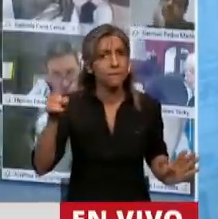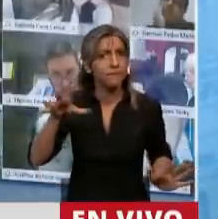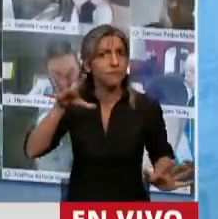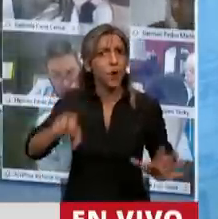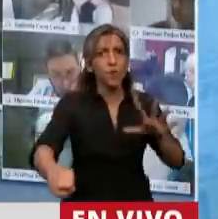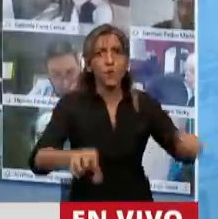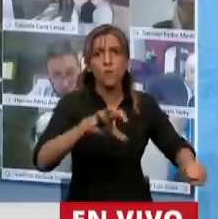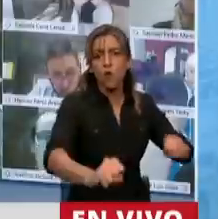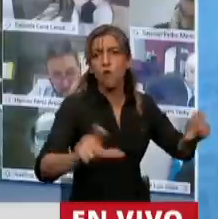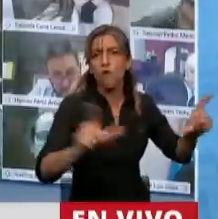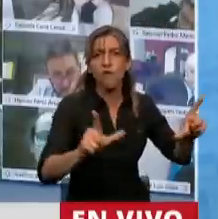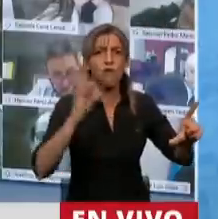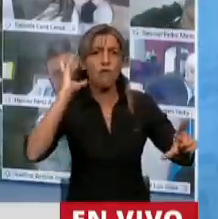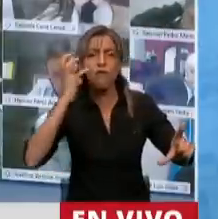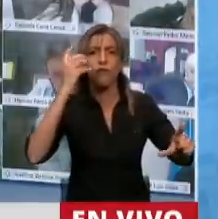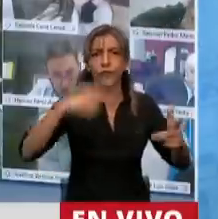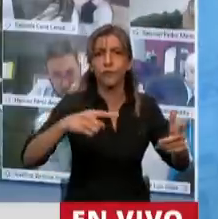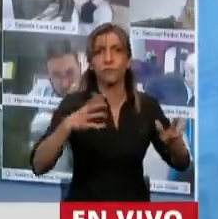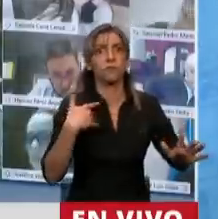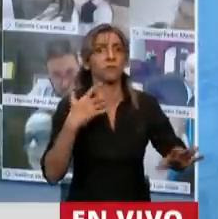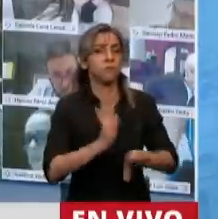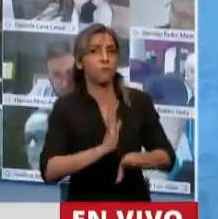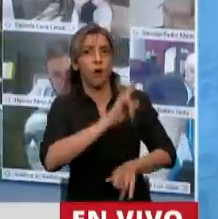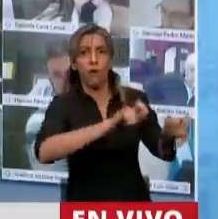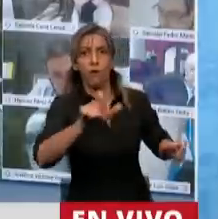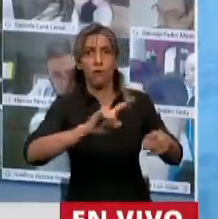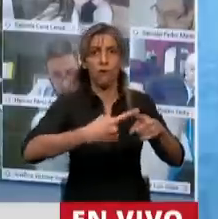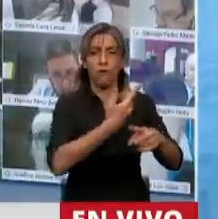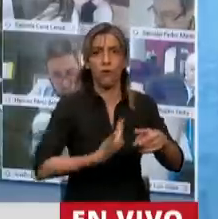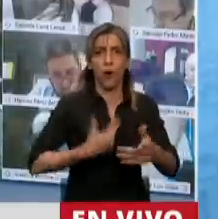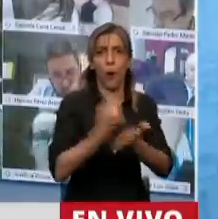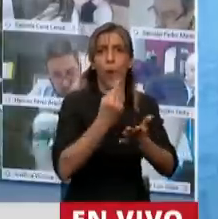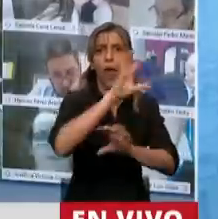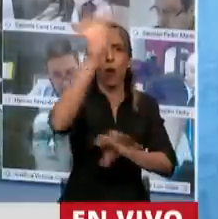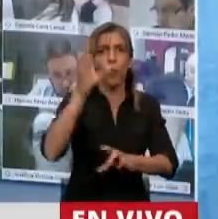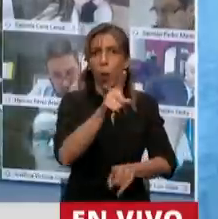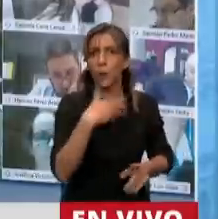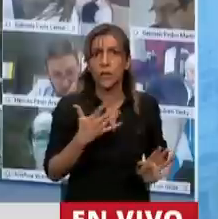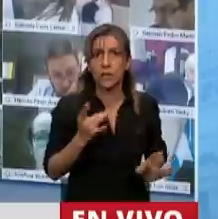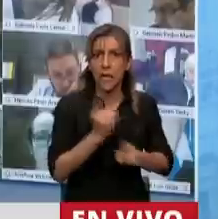Arrodillan a gobernadores a través del látigo de la billetera. Todos los días lo vemos.